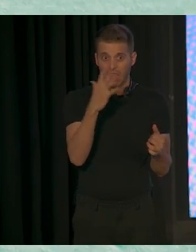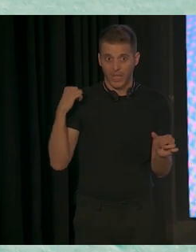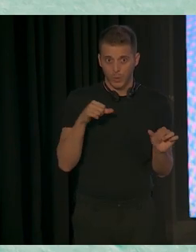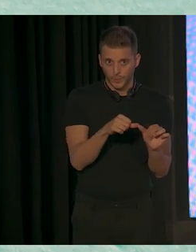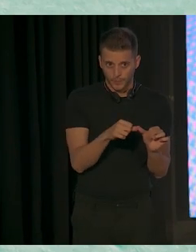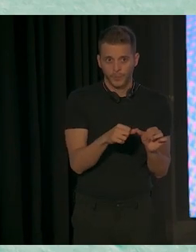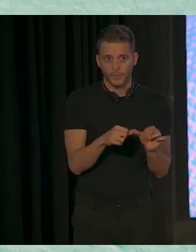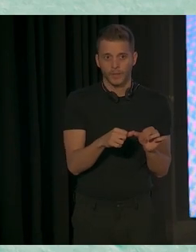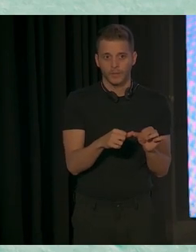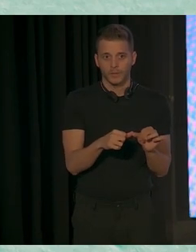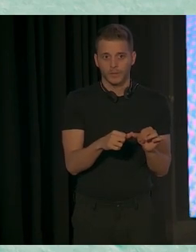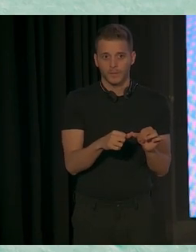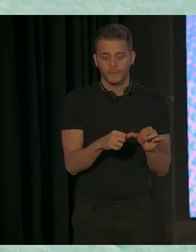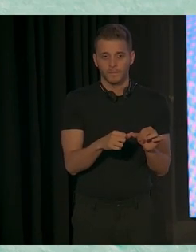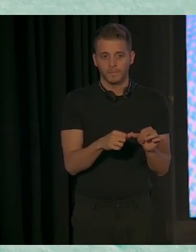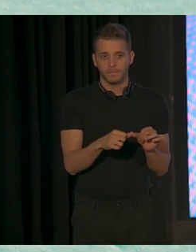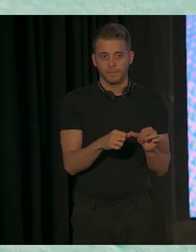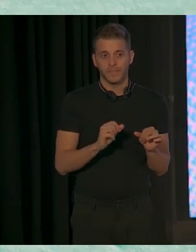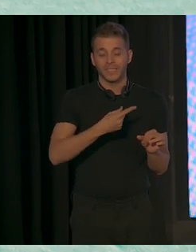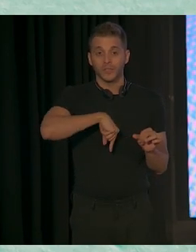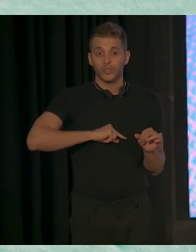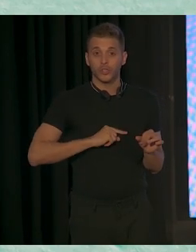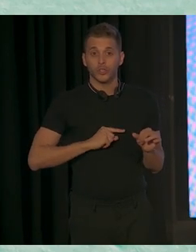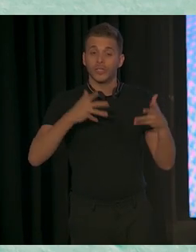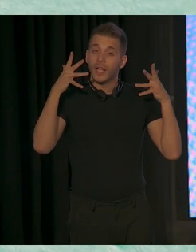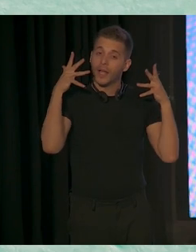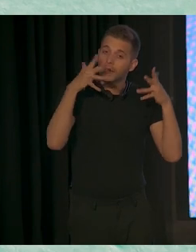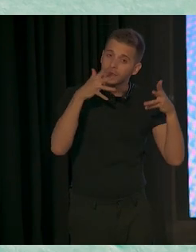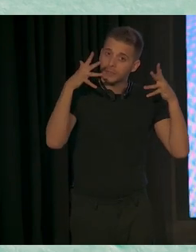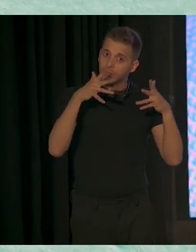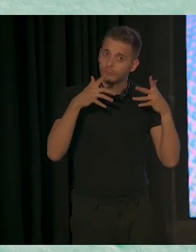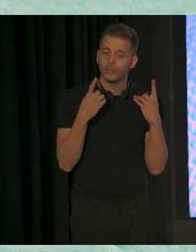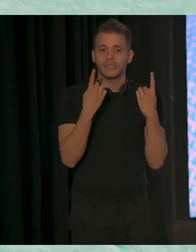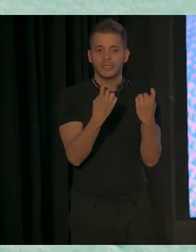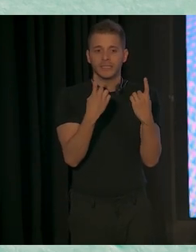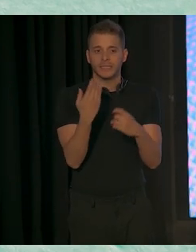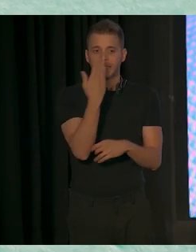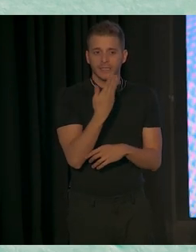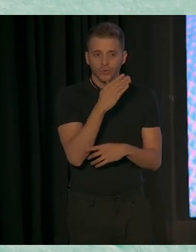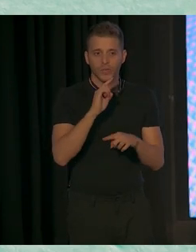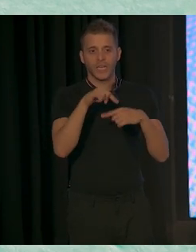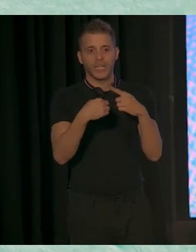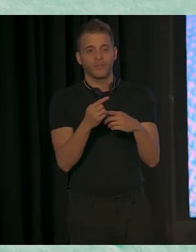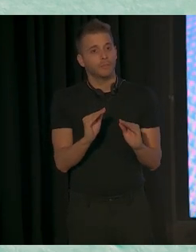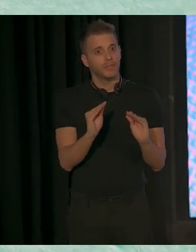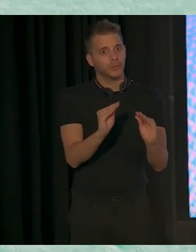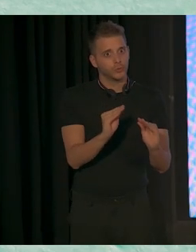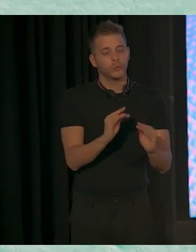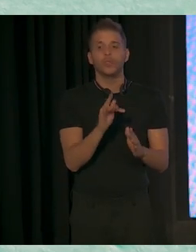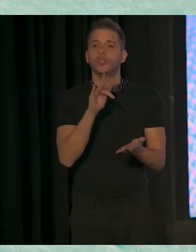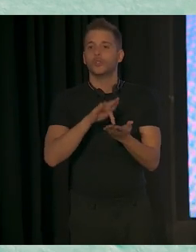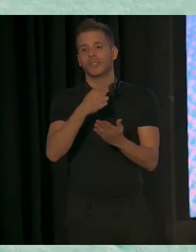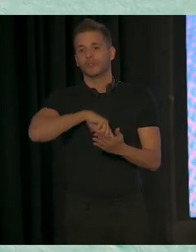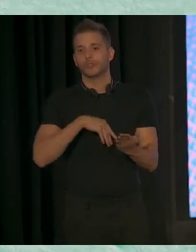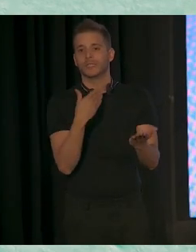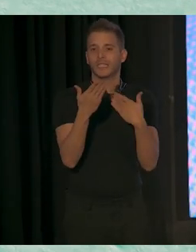asesoramos las necesidades de la escuela y las familias. Tenemos entrevistas de lo